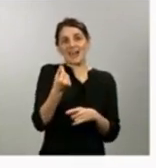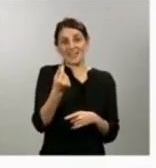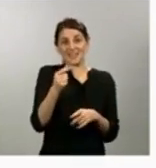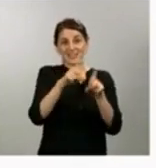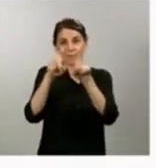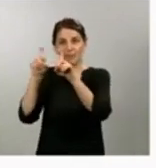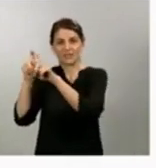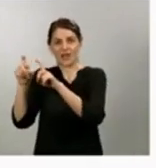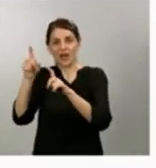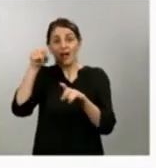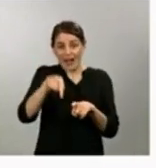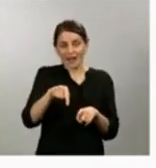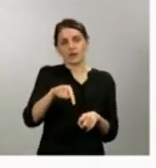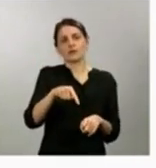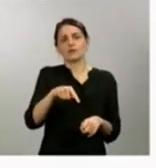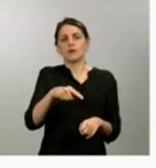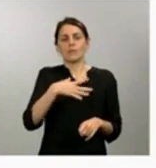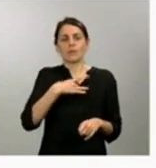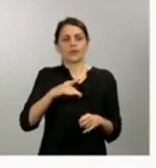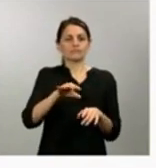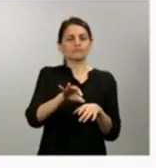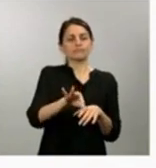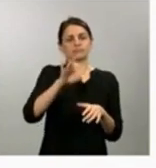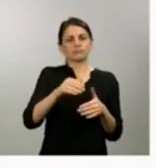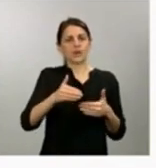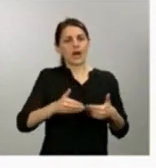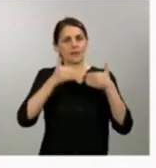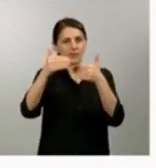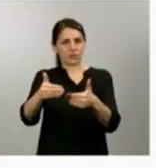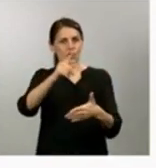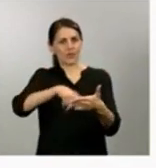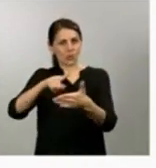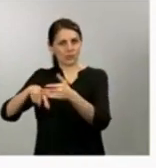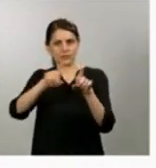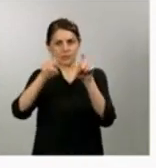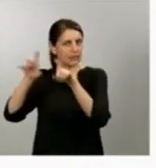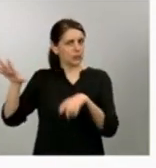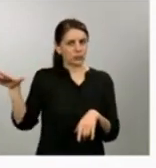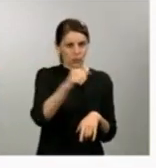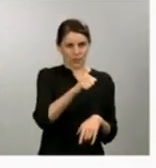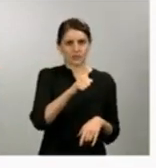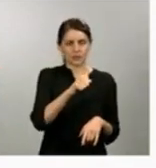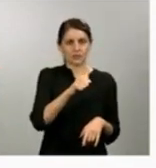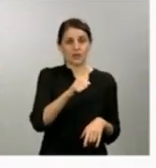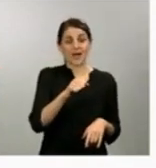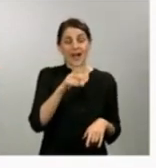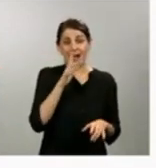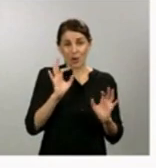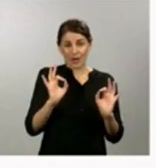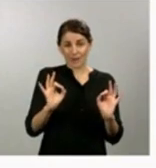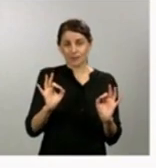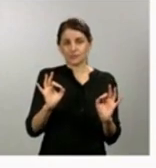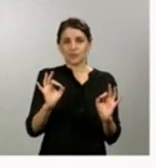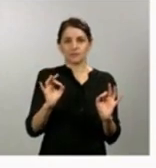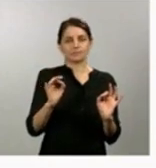aplazamientos de cuotas a todas las empresas. Tenemos en este momento, ya estamos recibiendo como cuatro